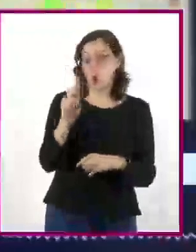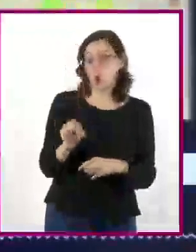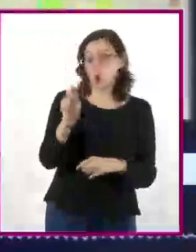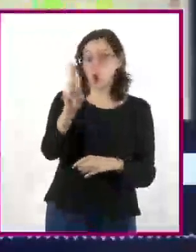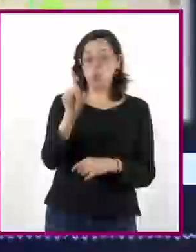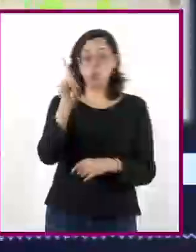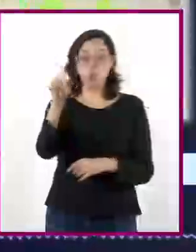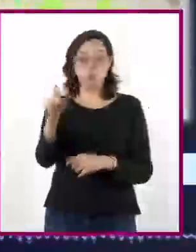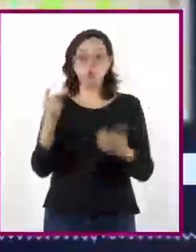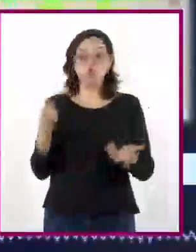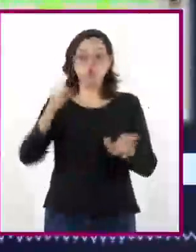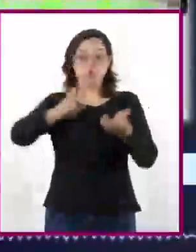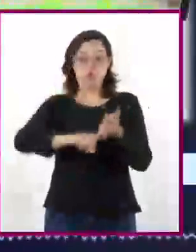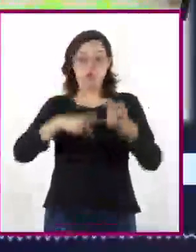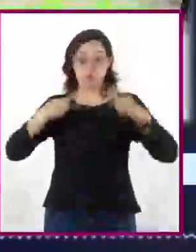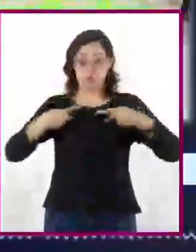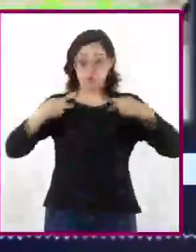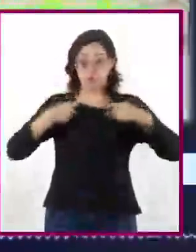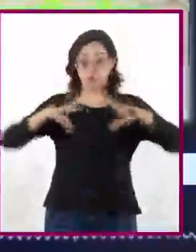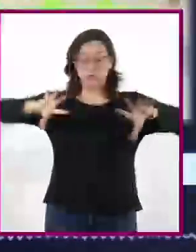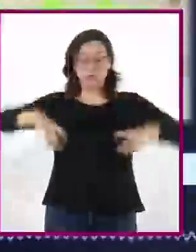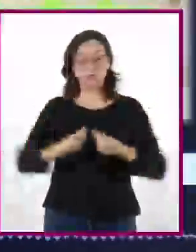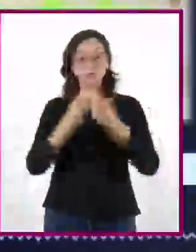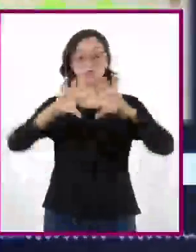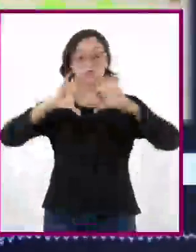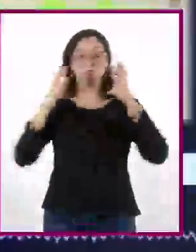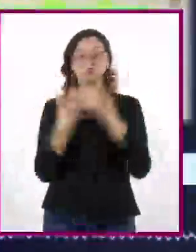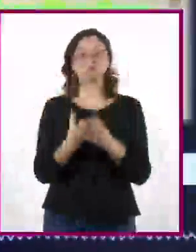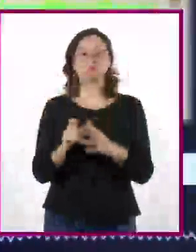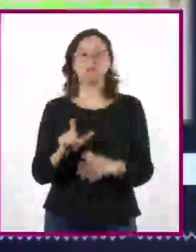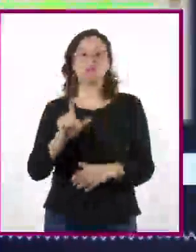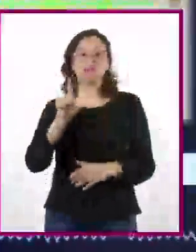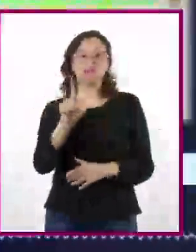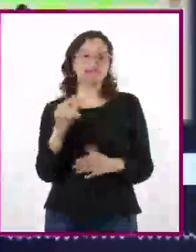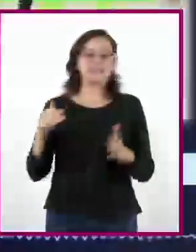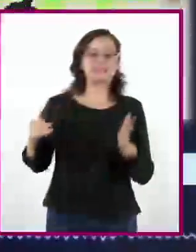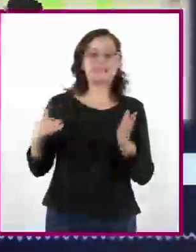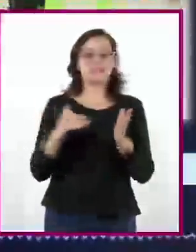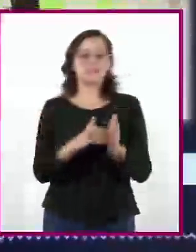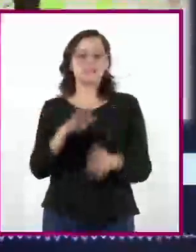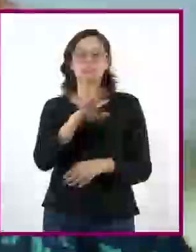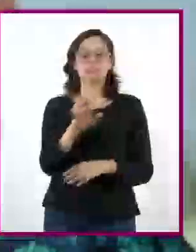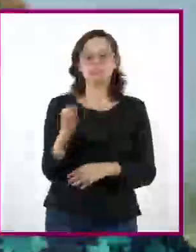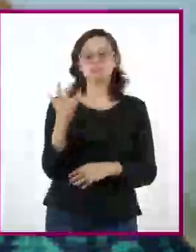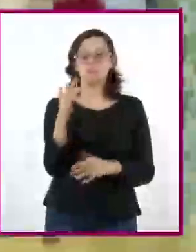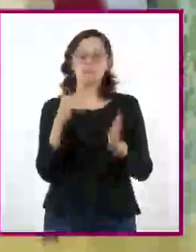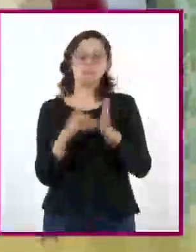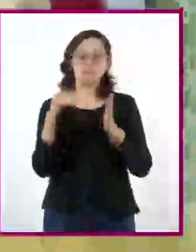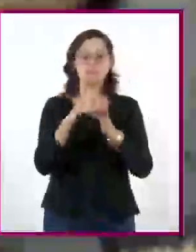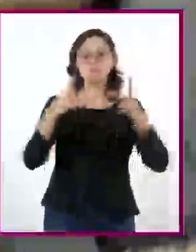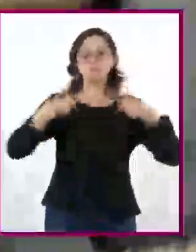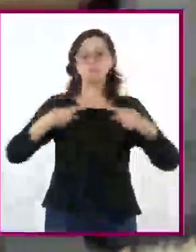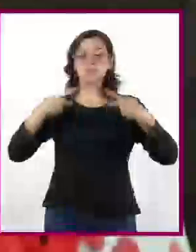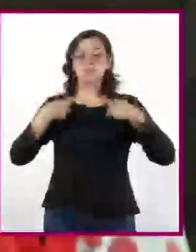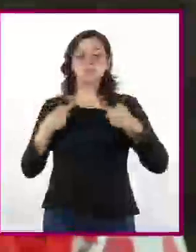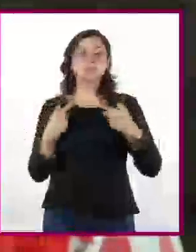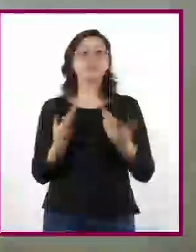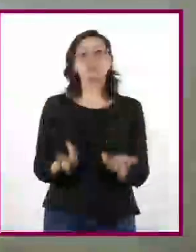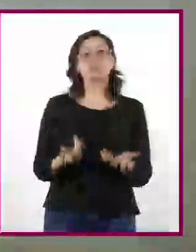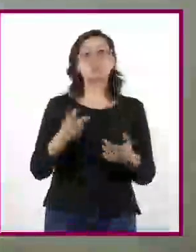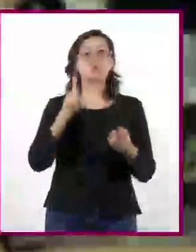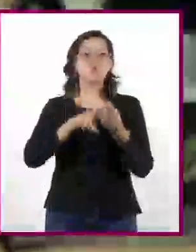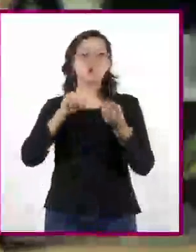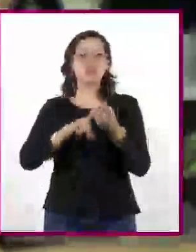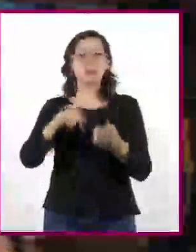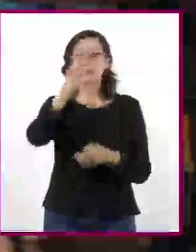Unidas, en 2017 había 7.550 millones de habitantes en el mundo. Las regiones con mayor población